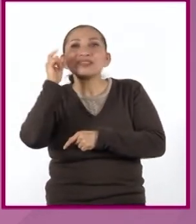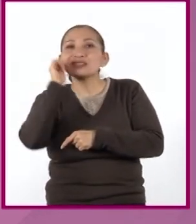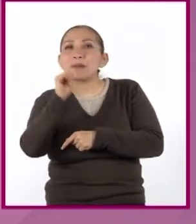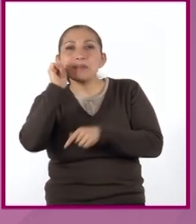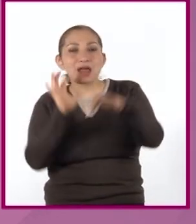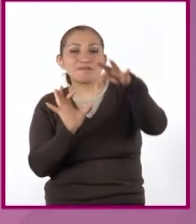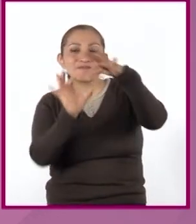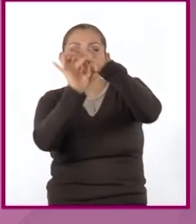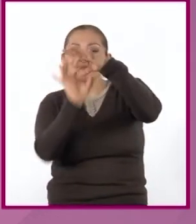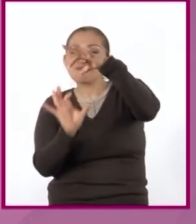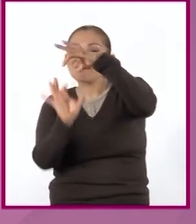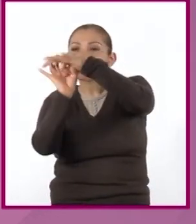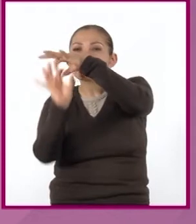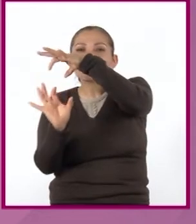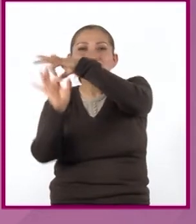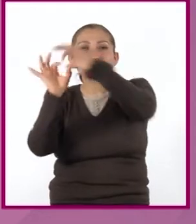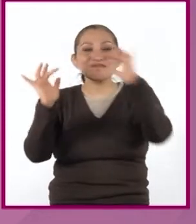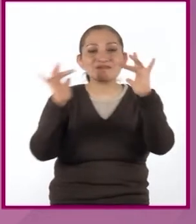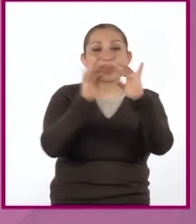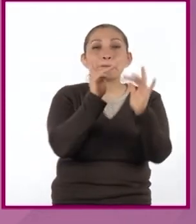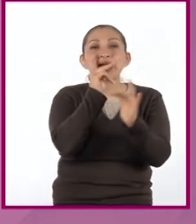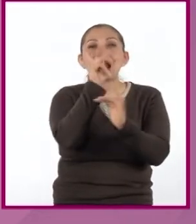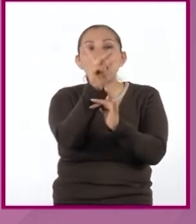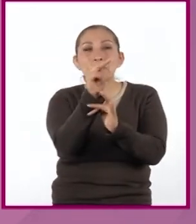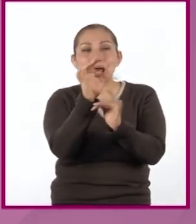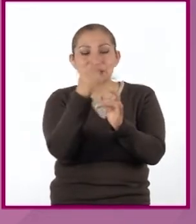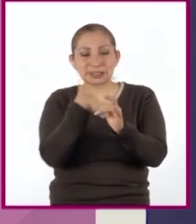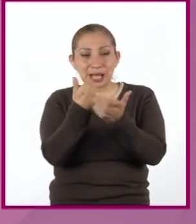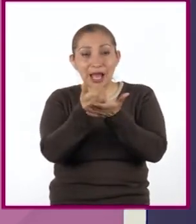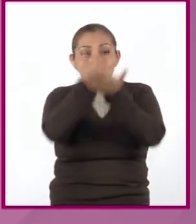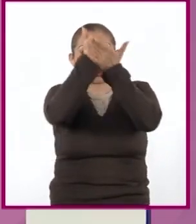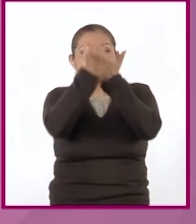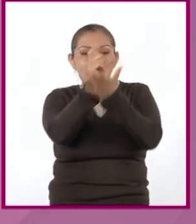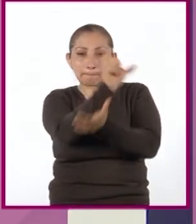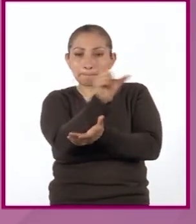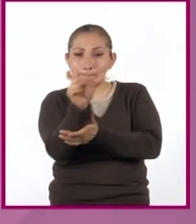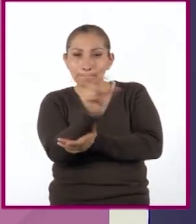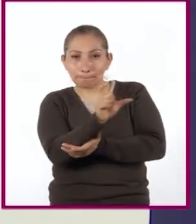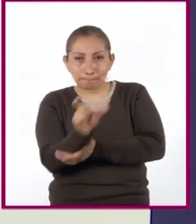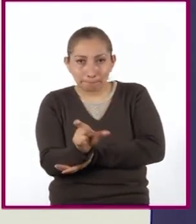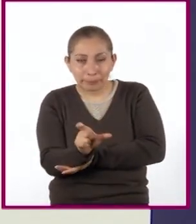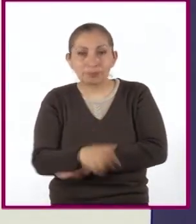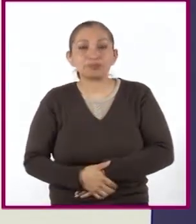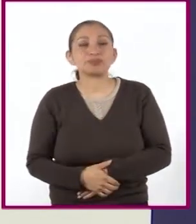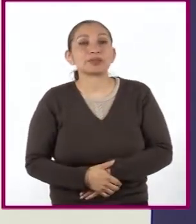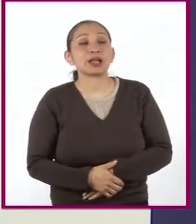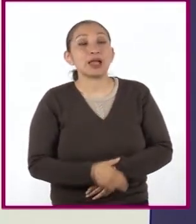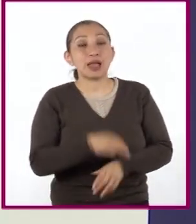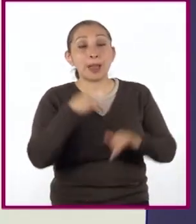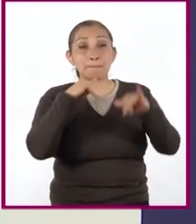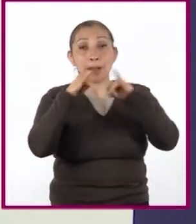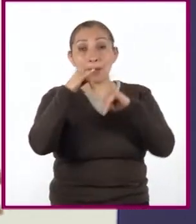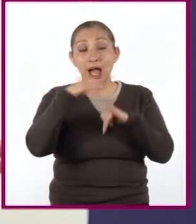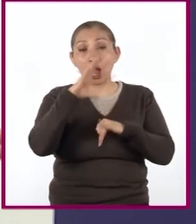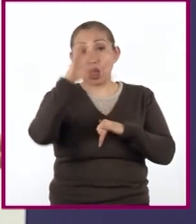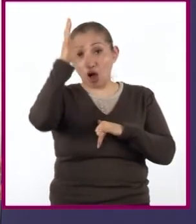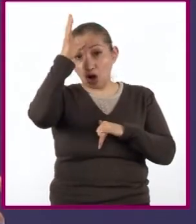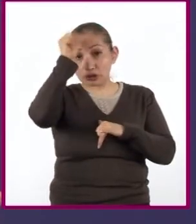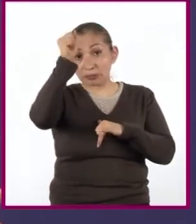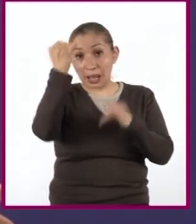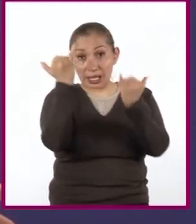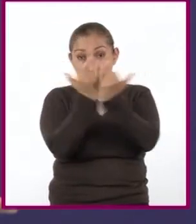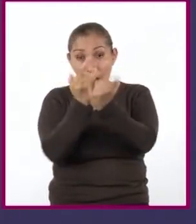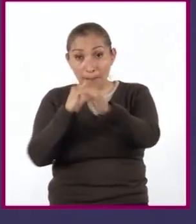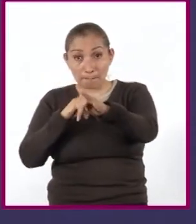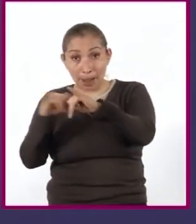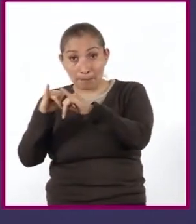enlazados con conectores, que son palabras que articulan a los conceptos. ¿Los mapas conceptuales no son lo mismo